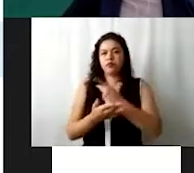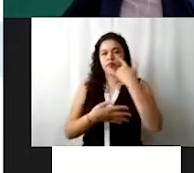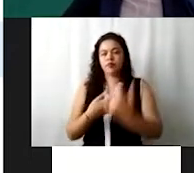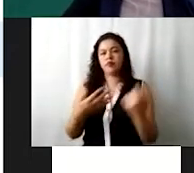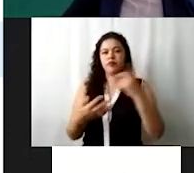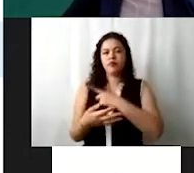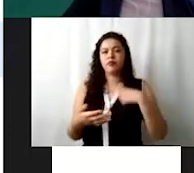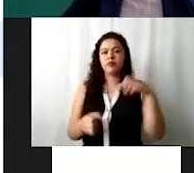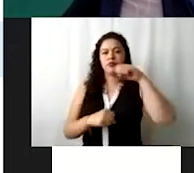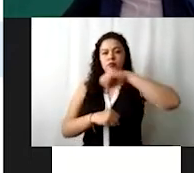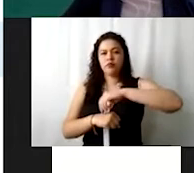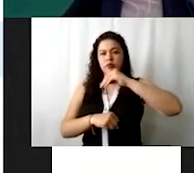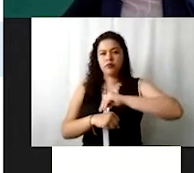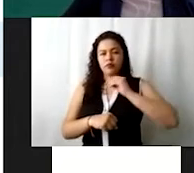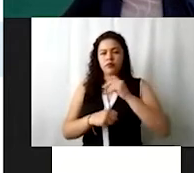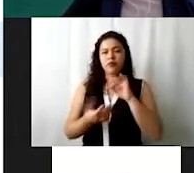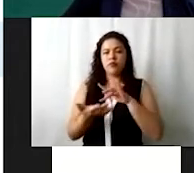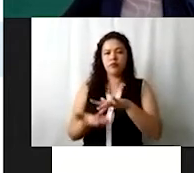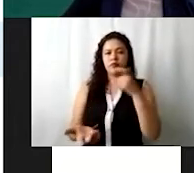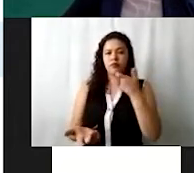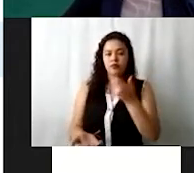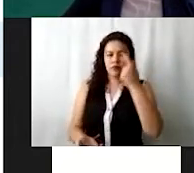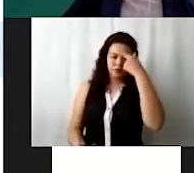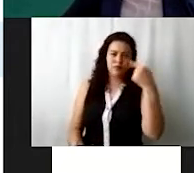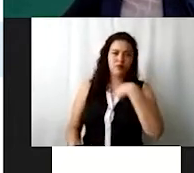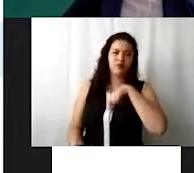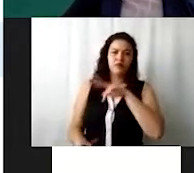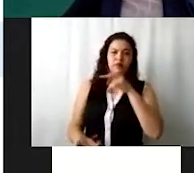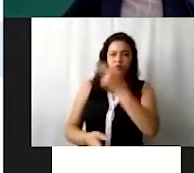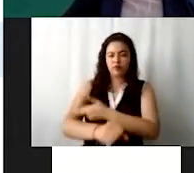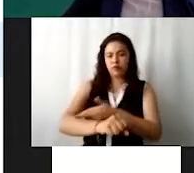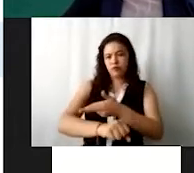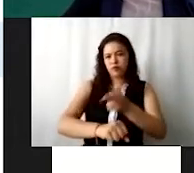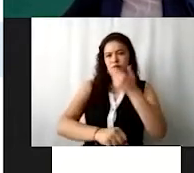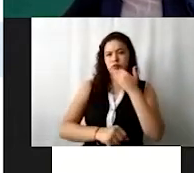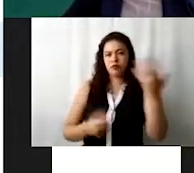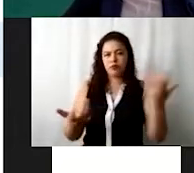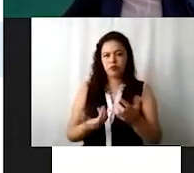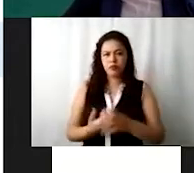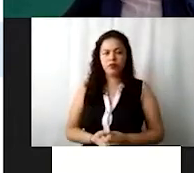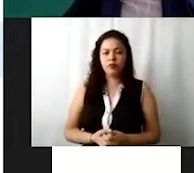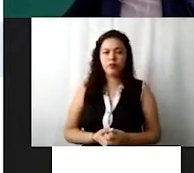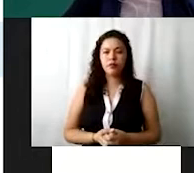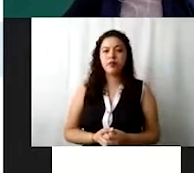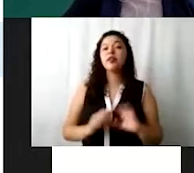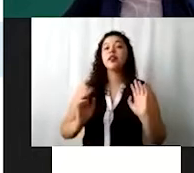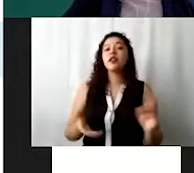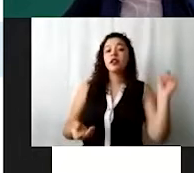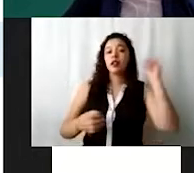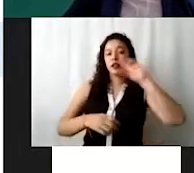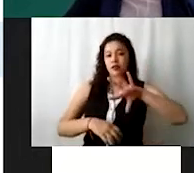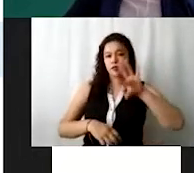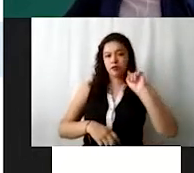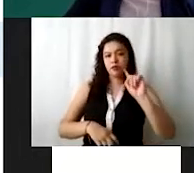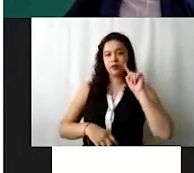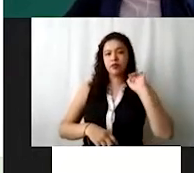ayudas económicas. Ajá. Para que podamos hacer el registro correcto. Una vez que ya seleccione, le voy a dar